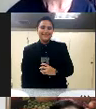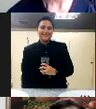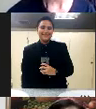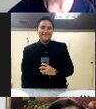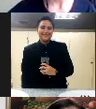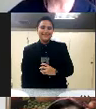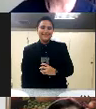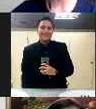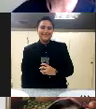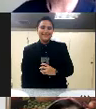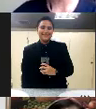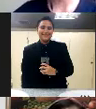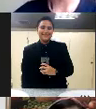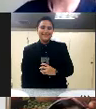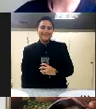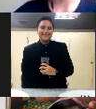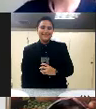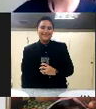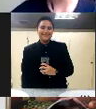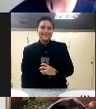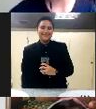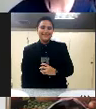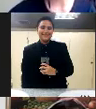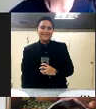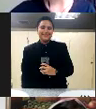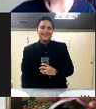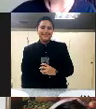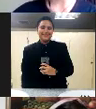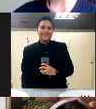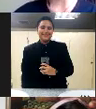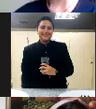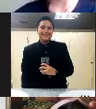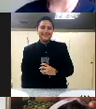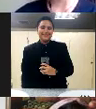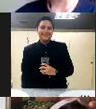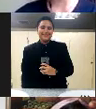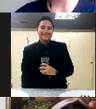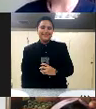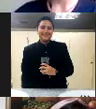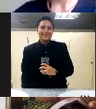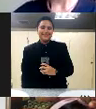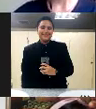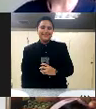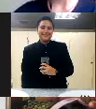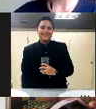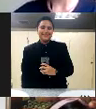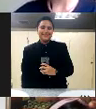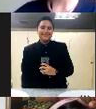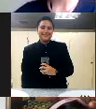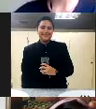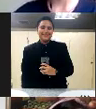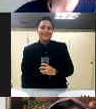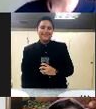de donde estudié, los sitios en los que trabajé y toda la experiencia profesional que tengo encima. Pero lamento